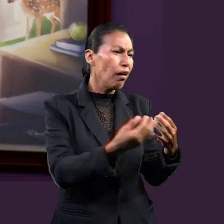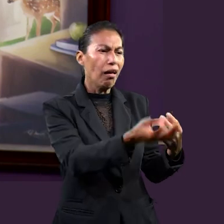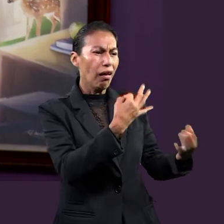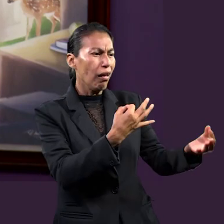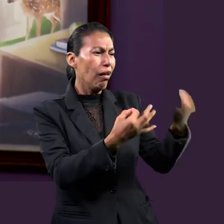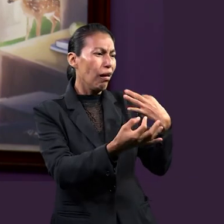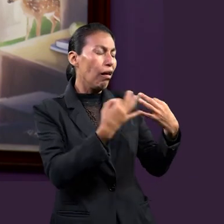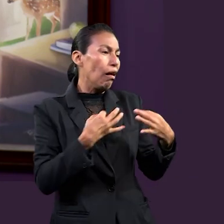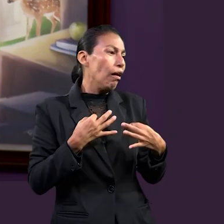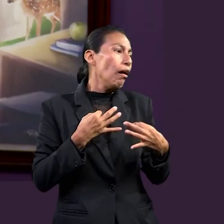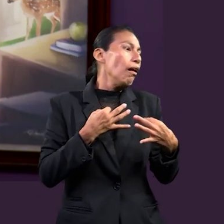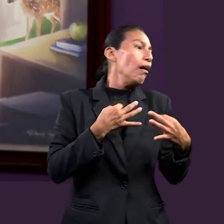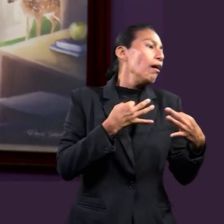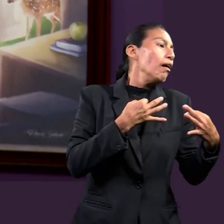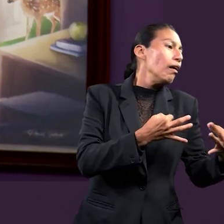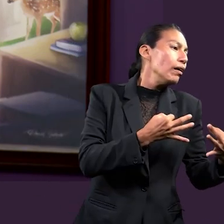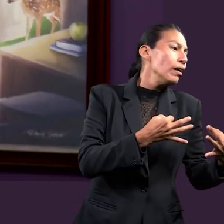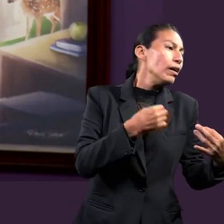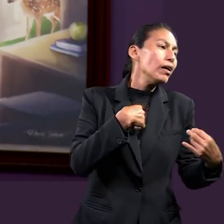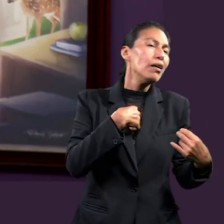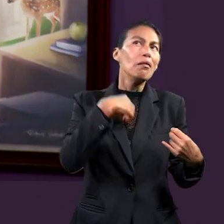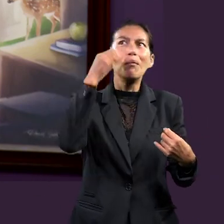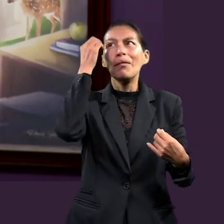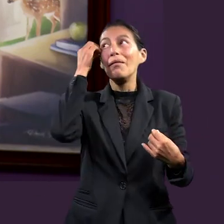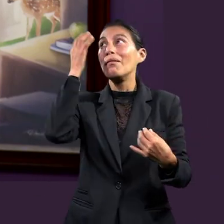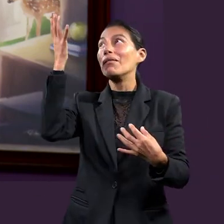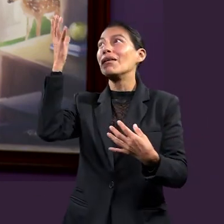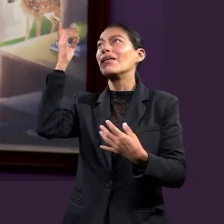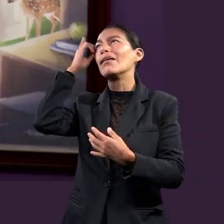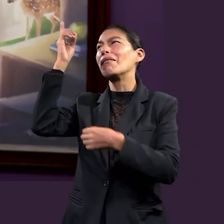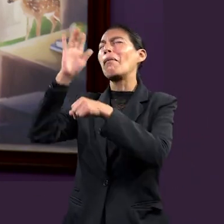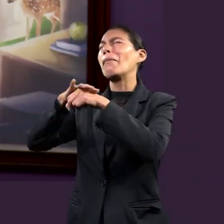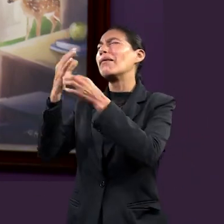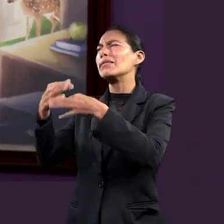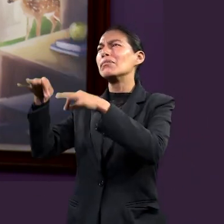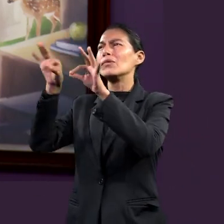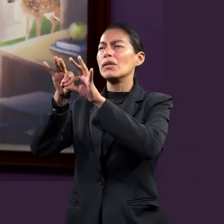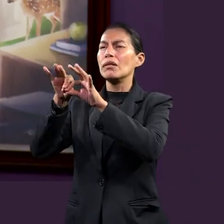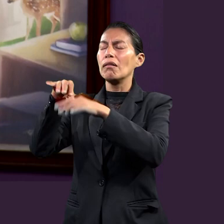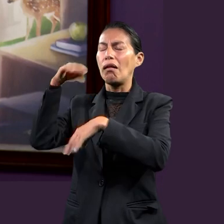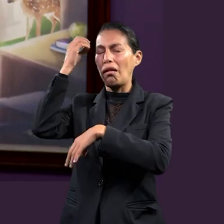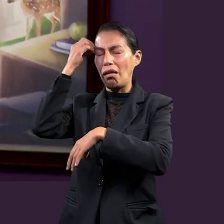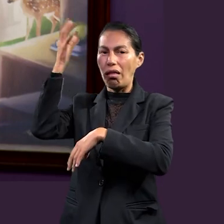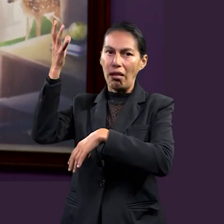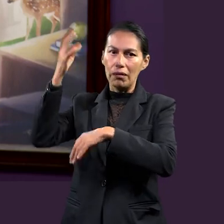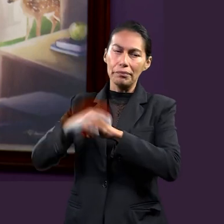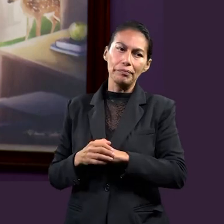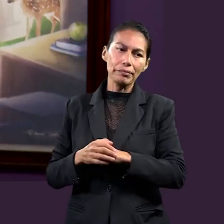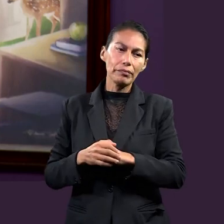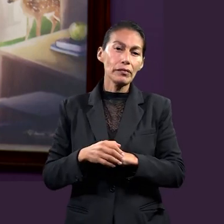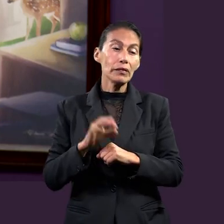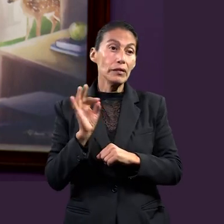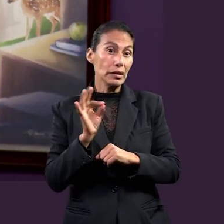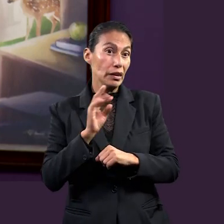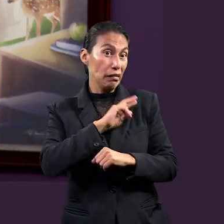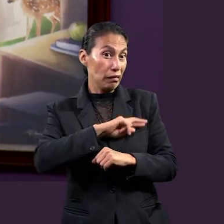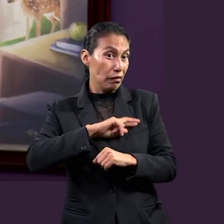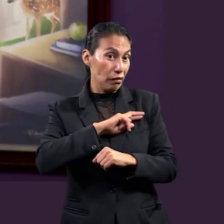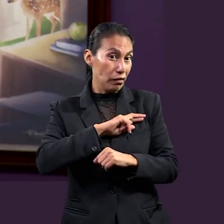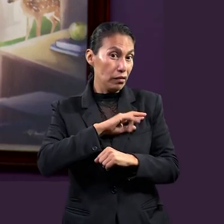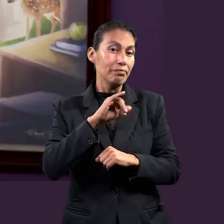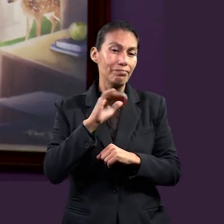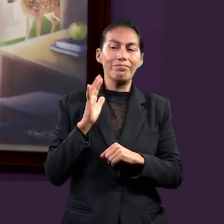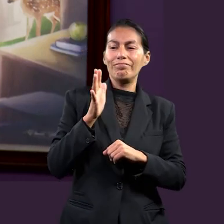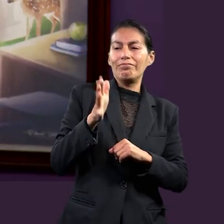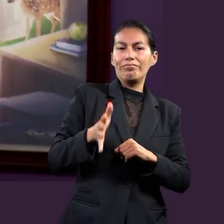el mundo de entretenimiento que nos dispara y que nos hace olvidarnos de que Dios debe ser nuestro